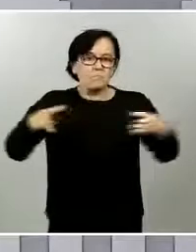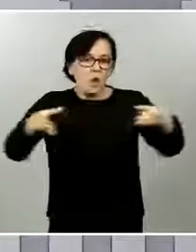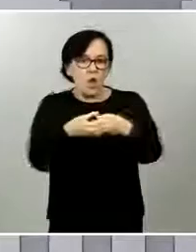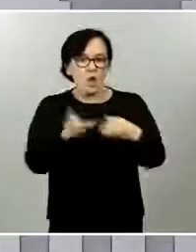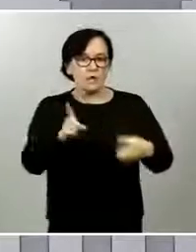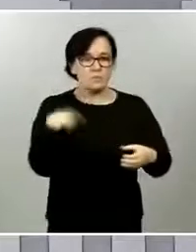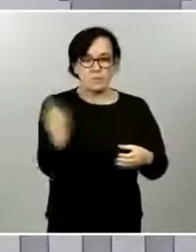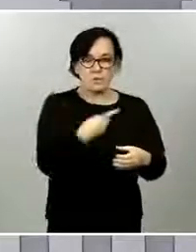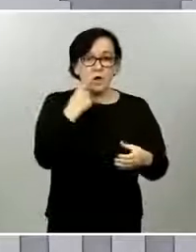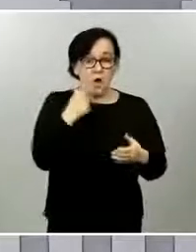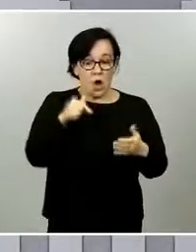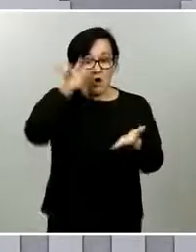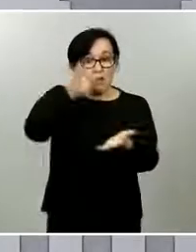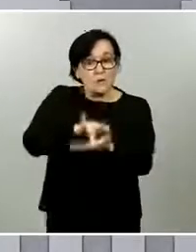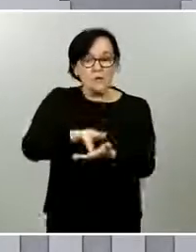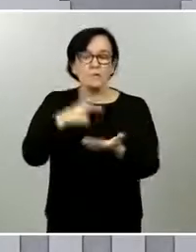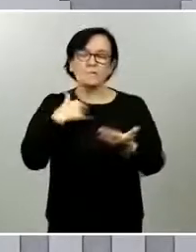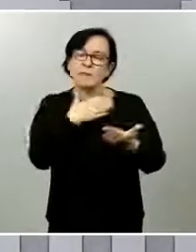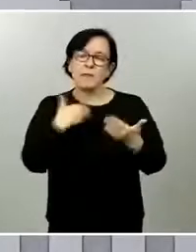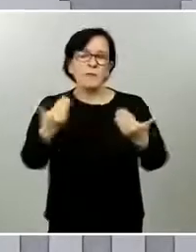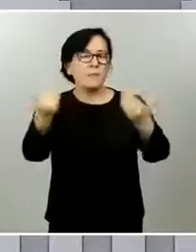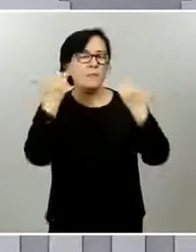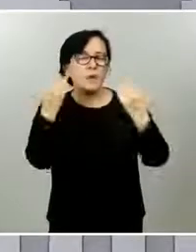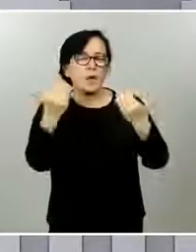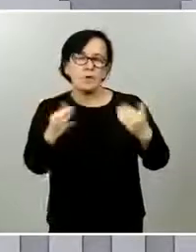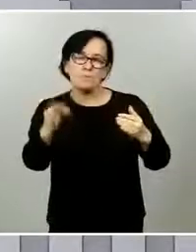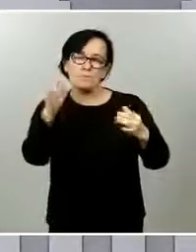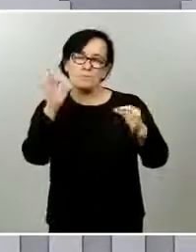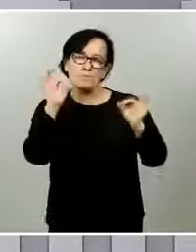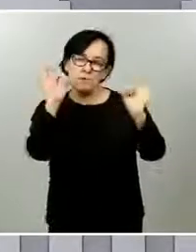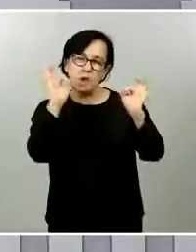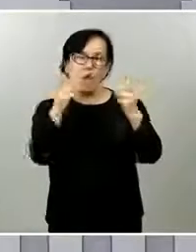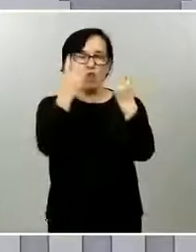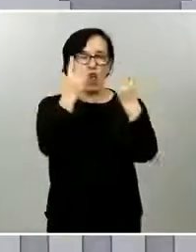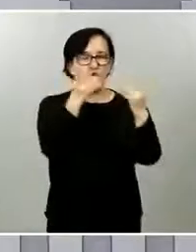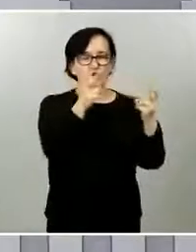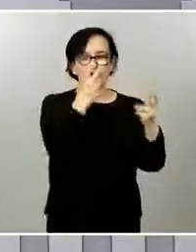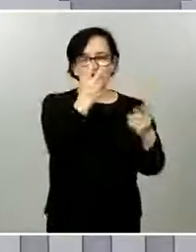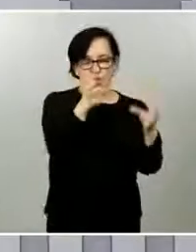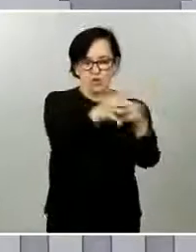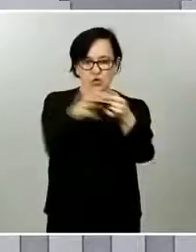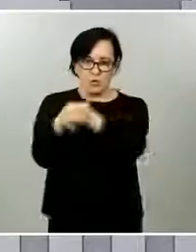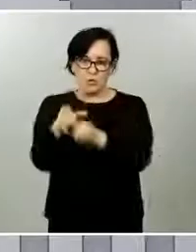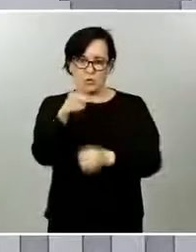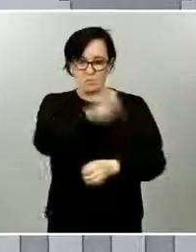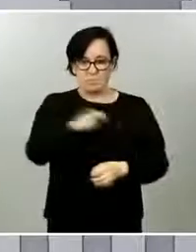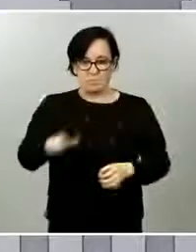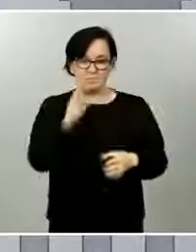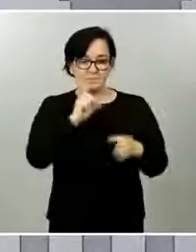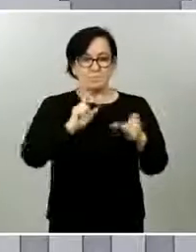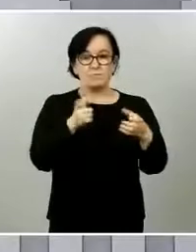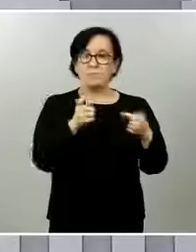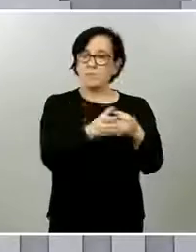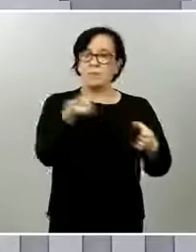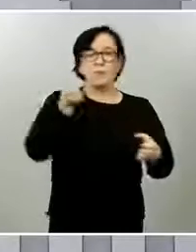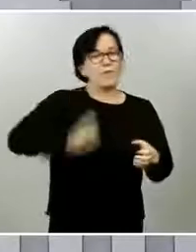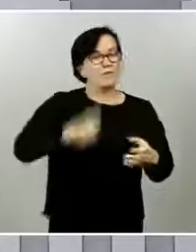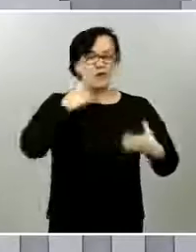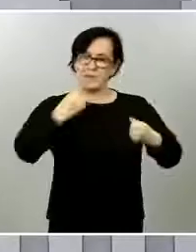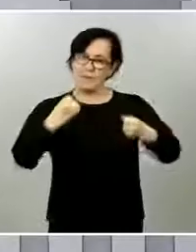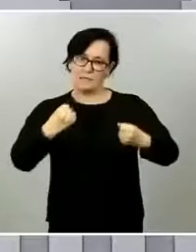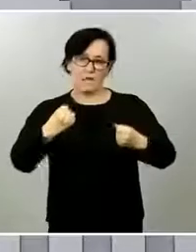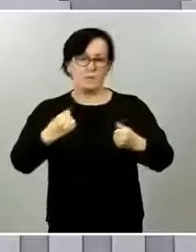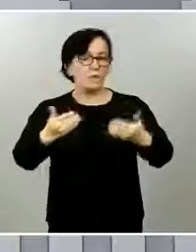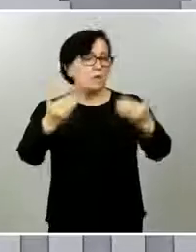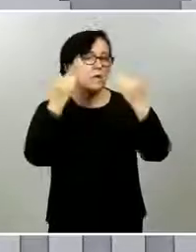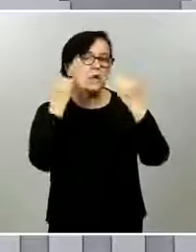esperanzador paso hacia esa nueva normalidad. Se abre un escenario que es fruto del trabajo colectivo, pero que en el día de